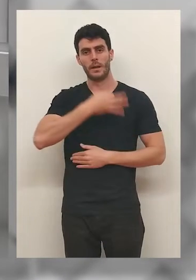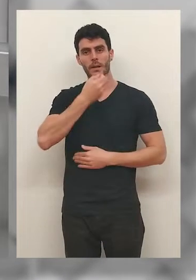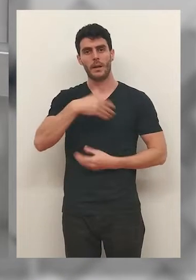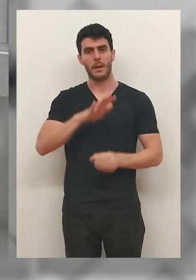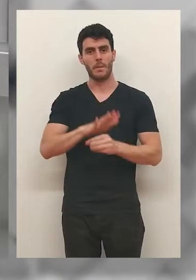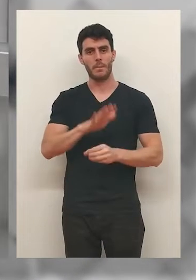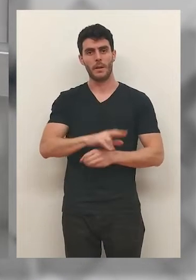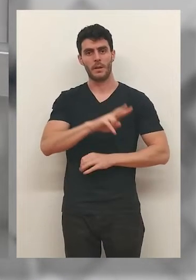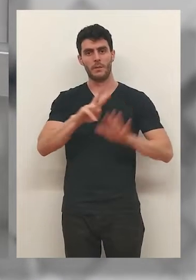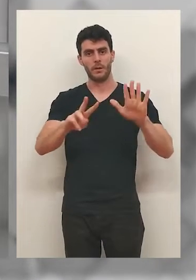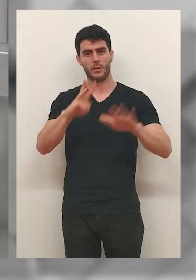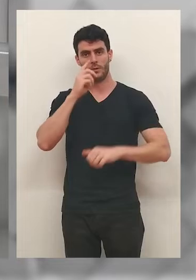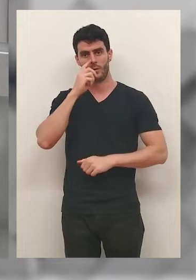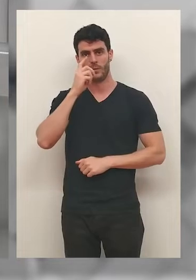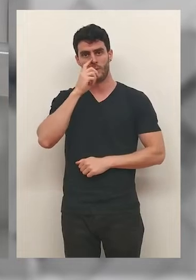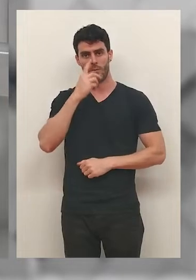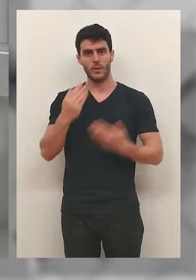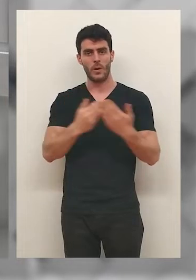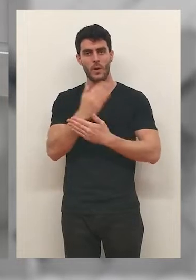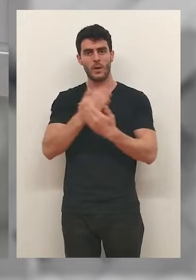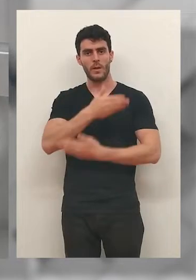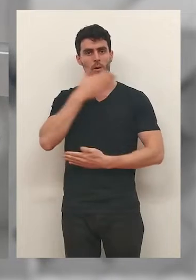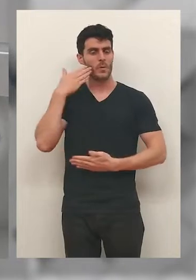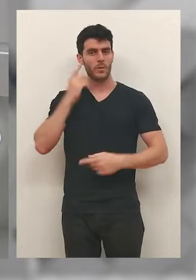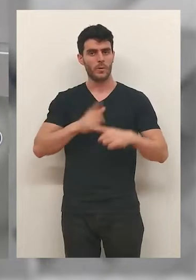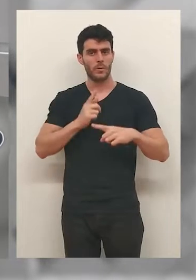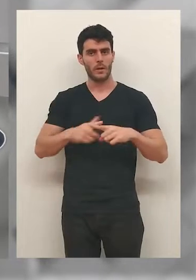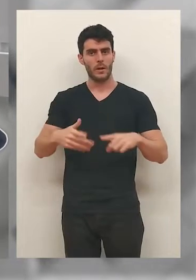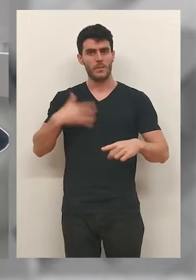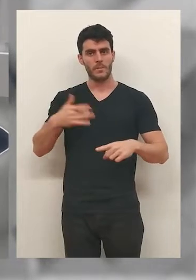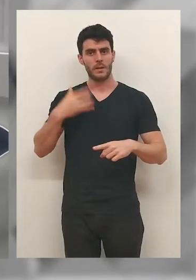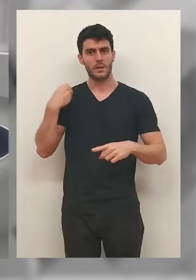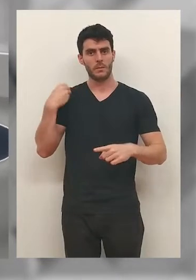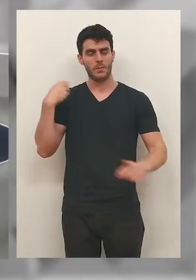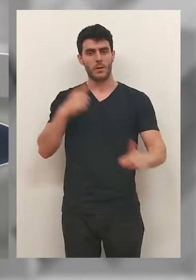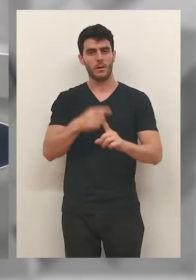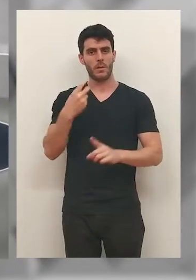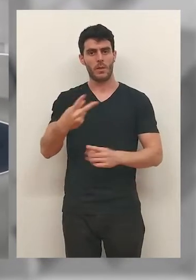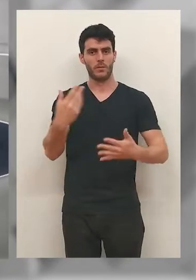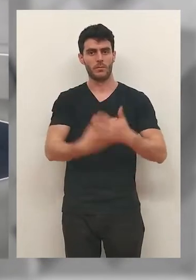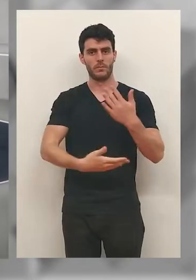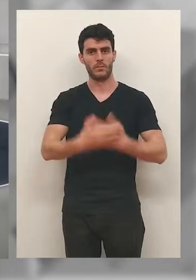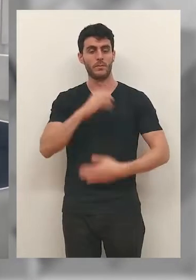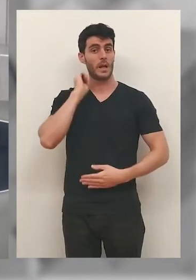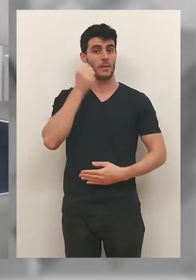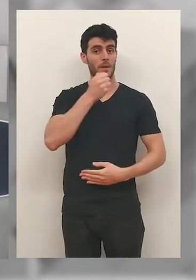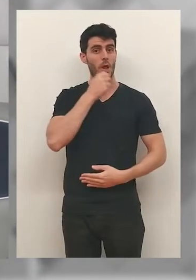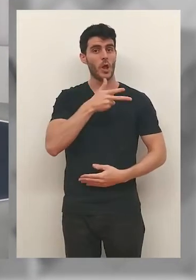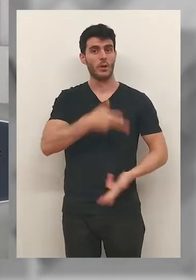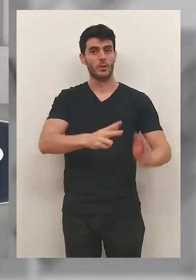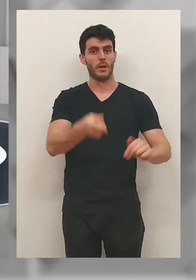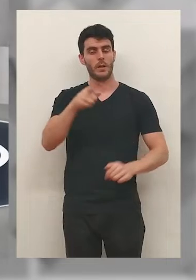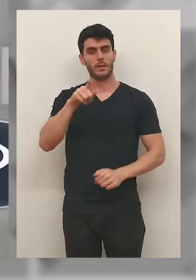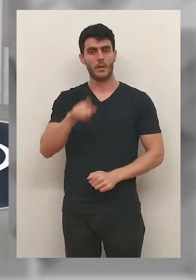¿Qué tal señoras y señores? Muy buenas tardes. Es martes, 28 de junio, Día del Orgullo. Una fecha en la que se combinan dos objetivos,